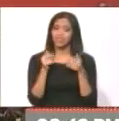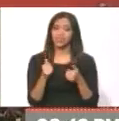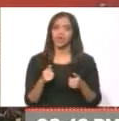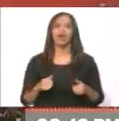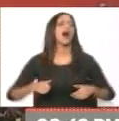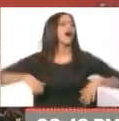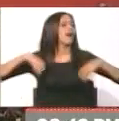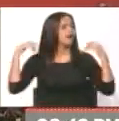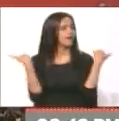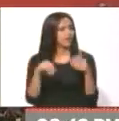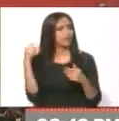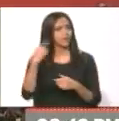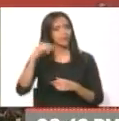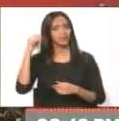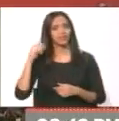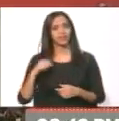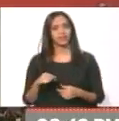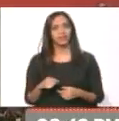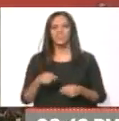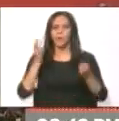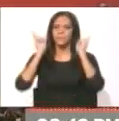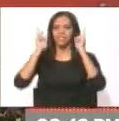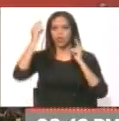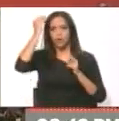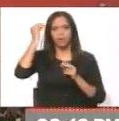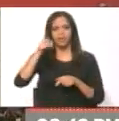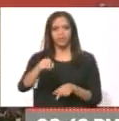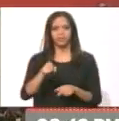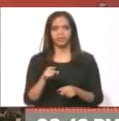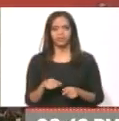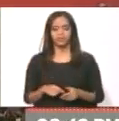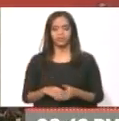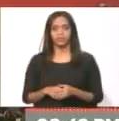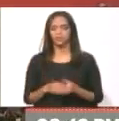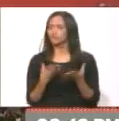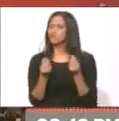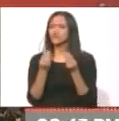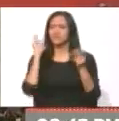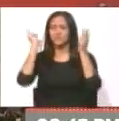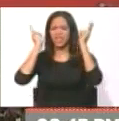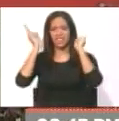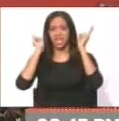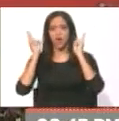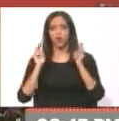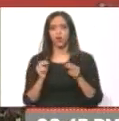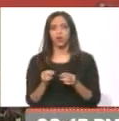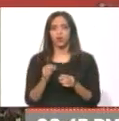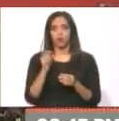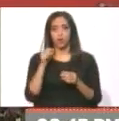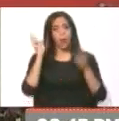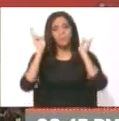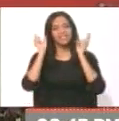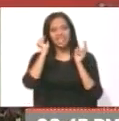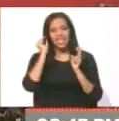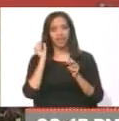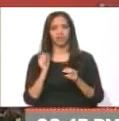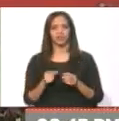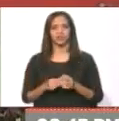¡Ja, ja, ja! Bien pendejo el que piense así. Sumamente pendejo. O pendeja el que piense así.